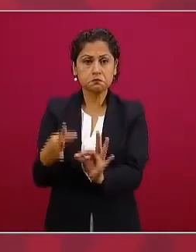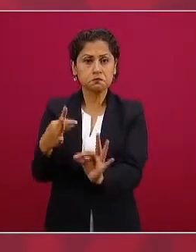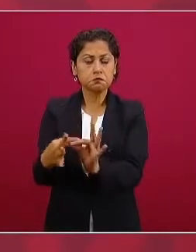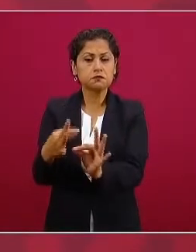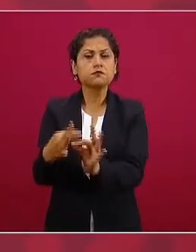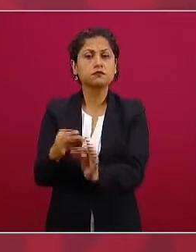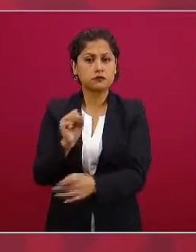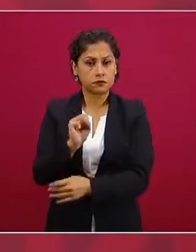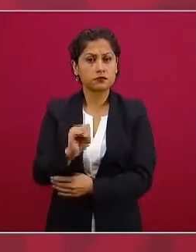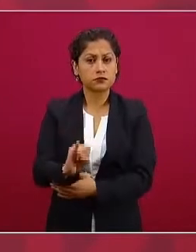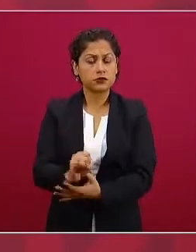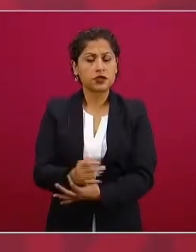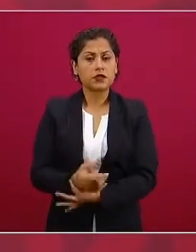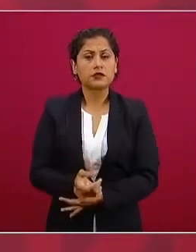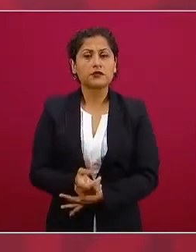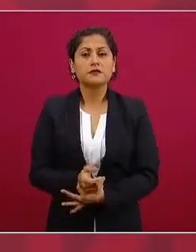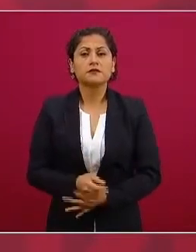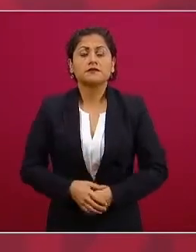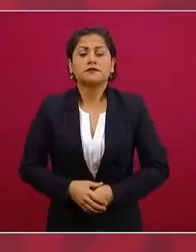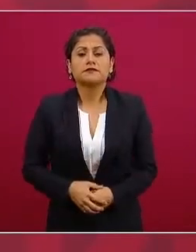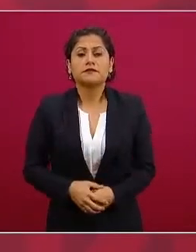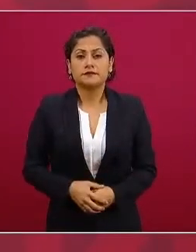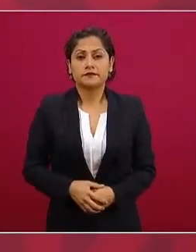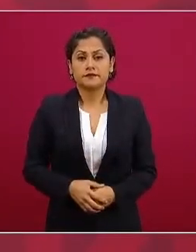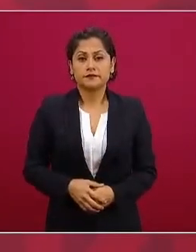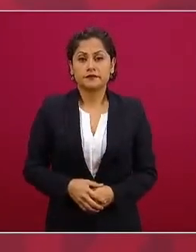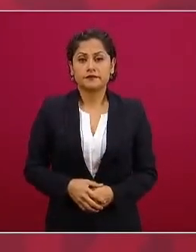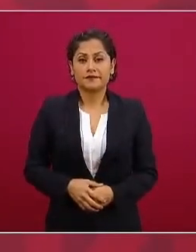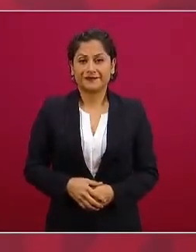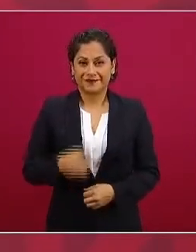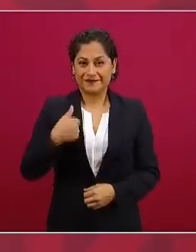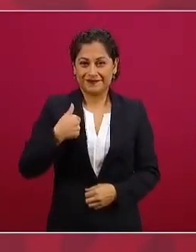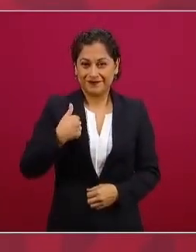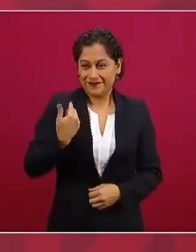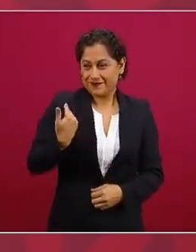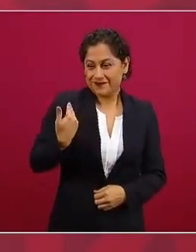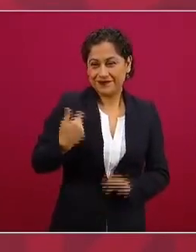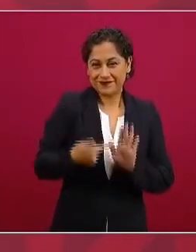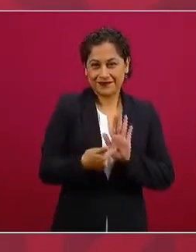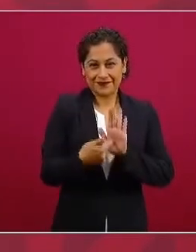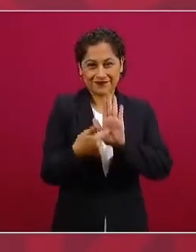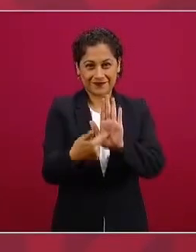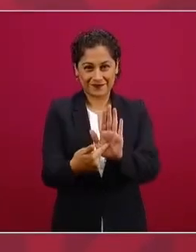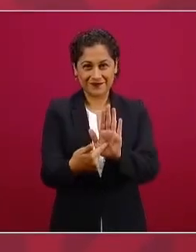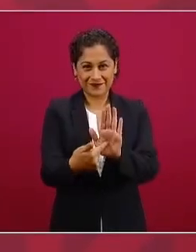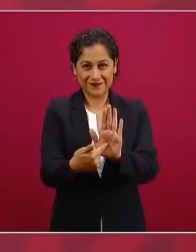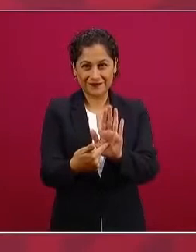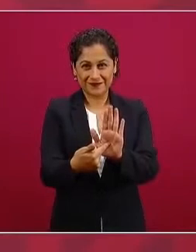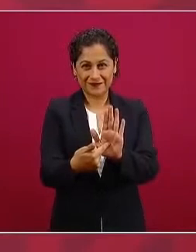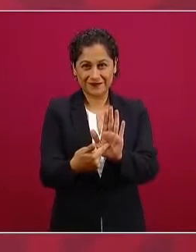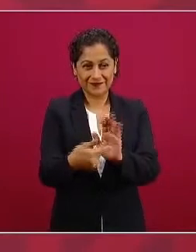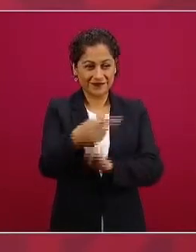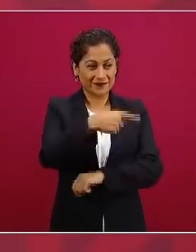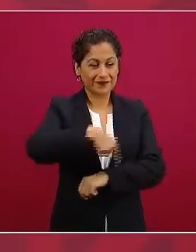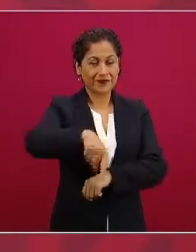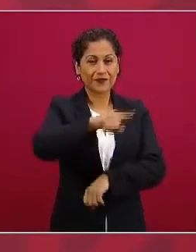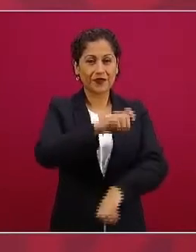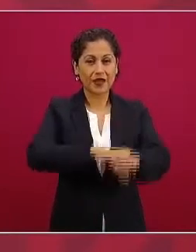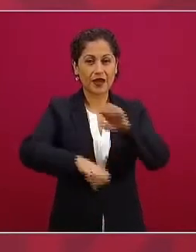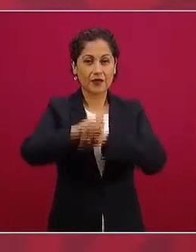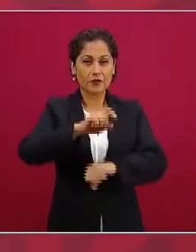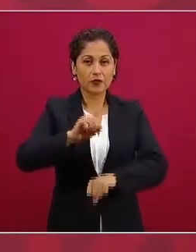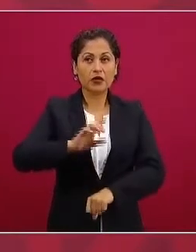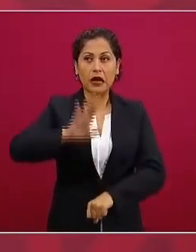ahora les mostraba yo hace poco cómo se están inscribiendo para pagar impuestos